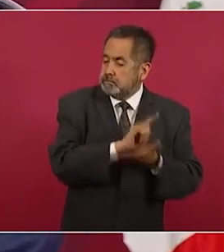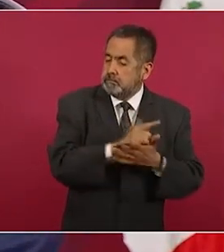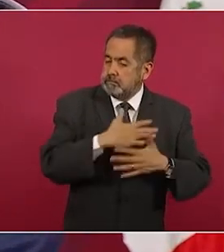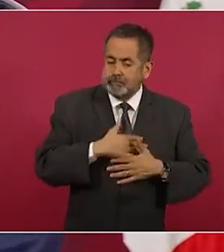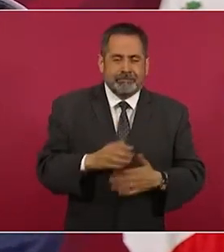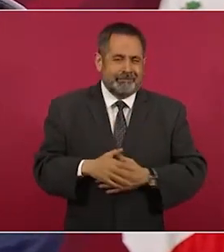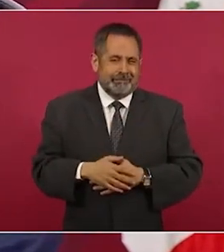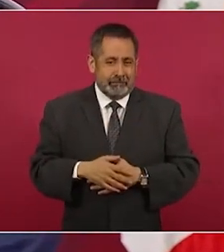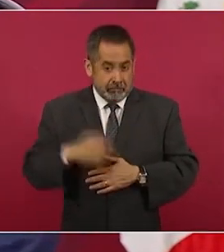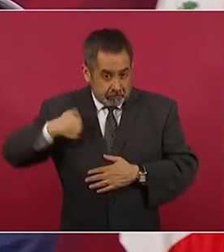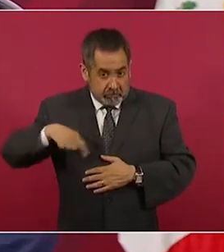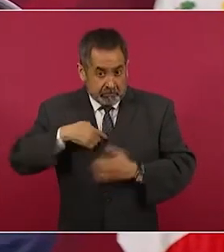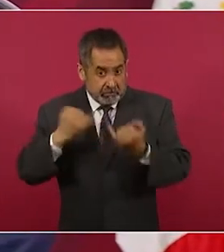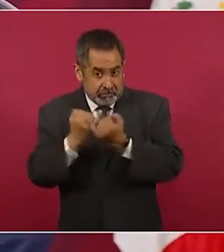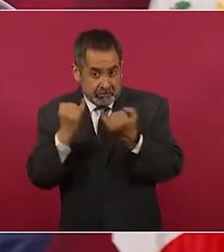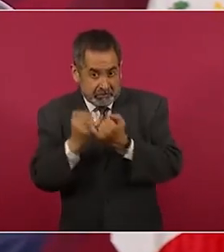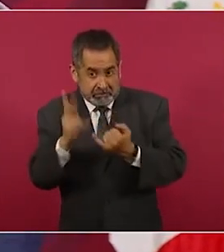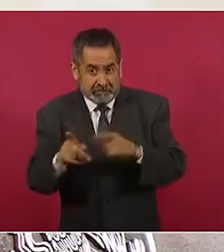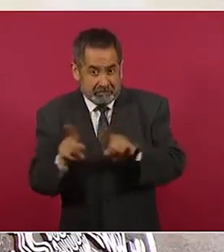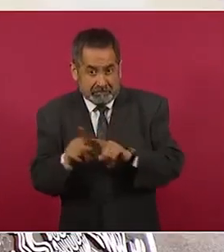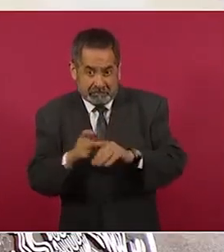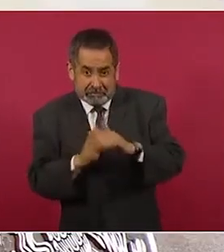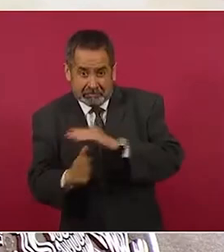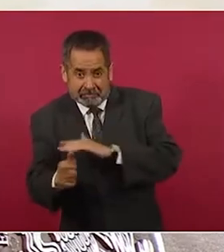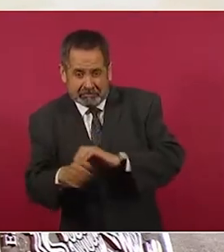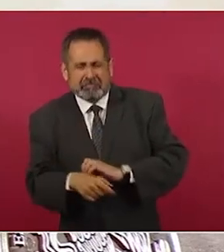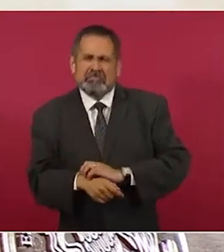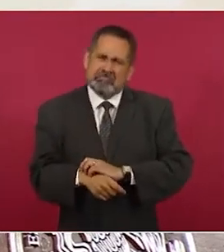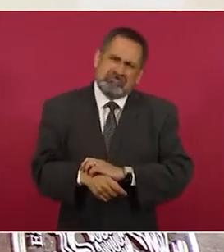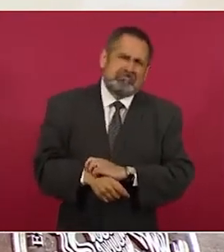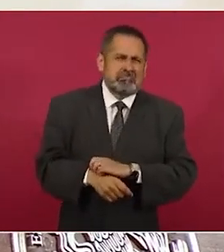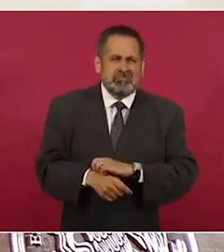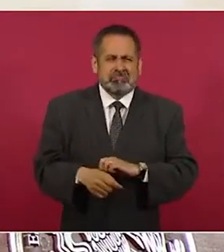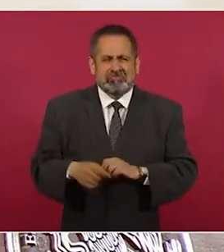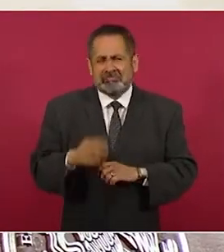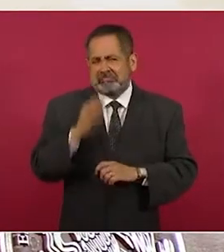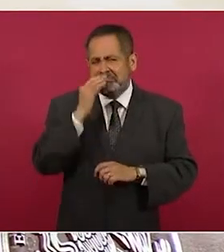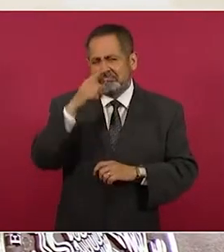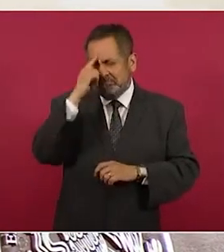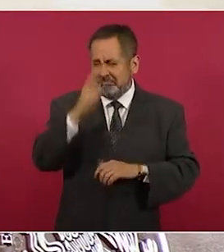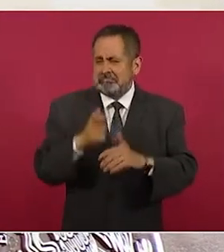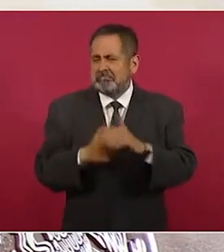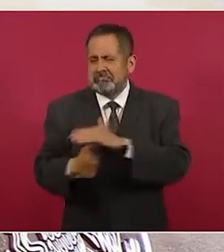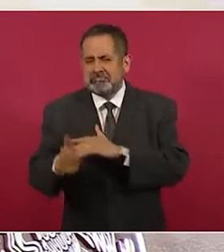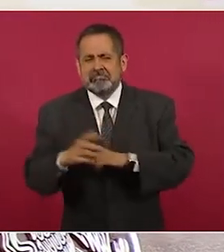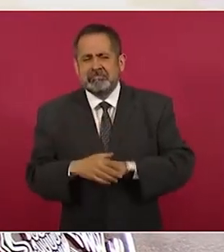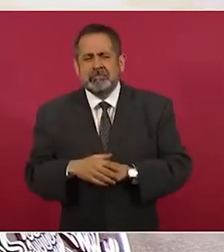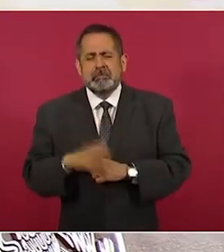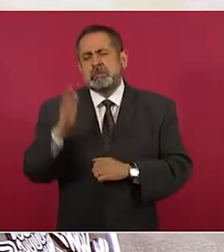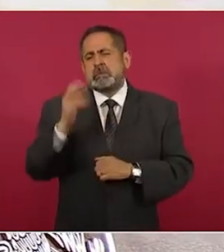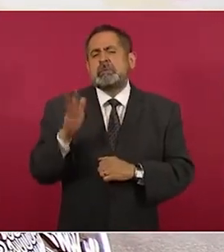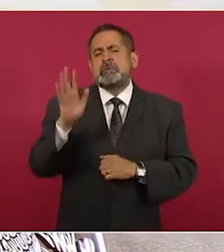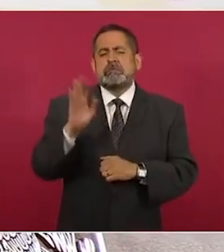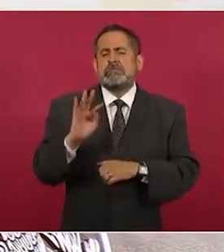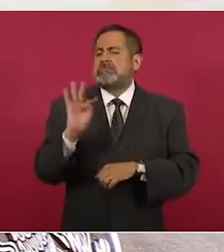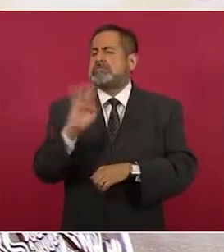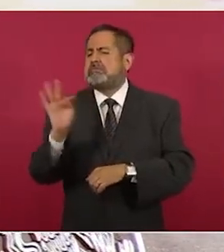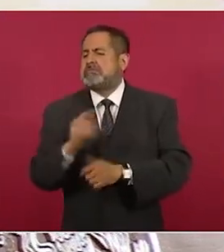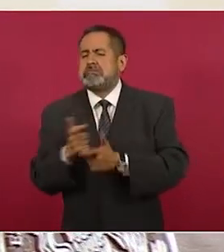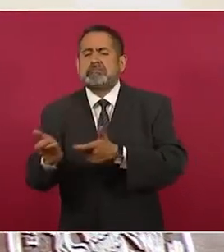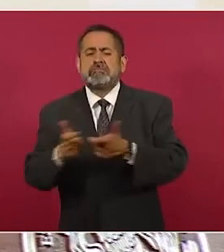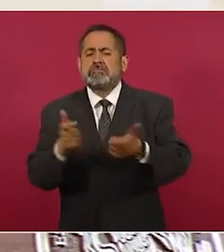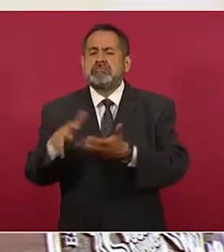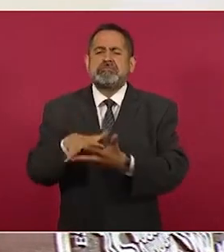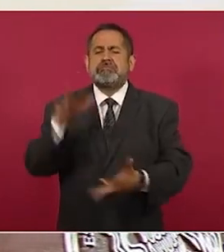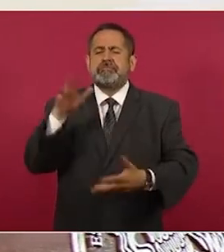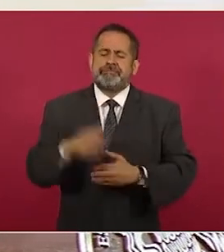pues hubiésemos contado con la mayoría.